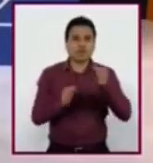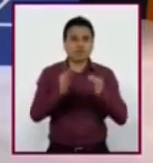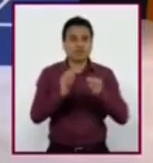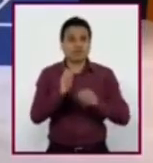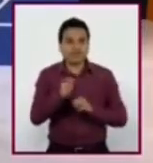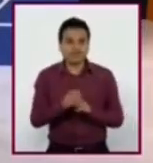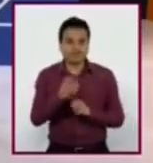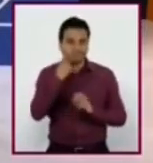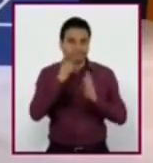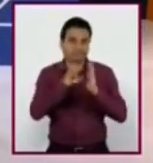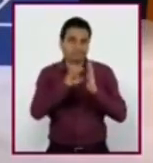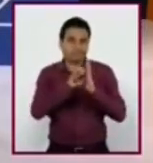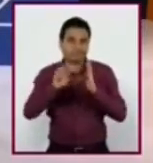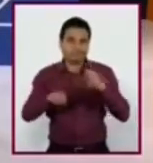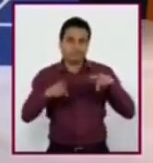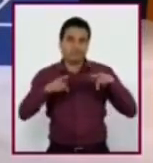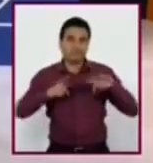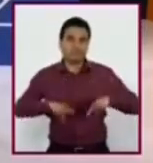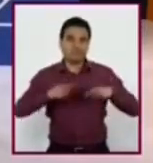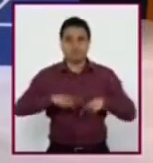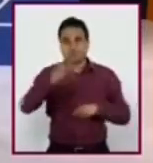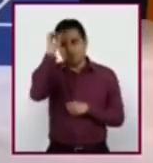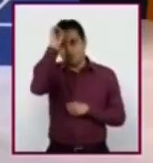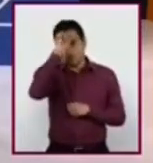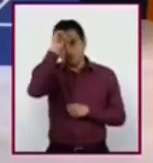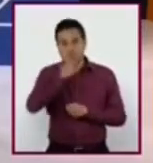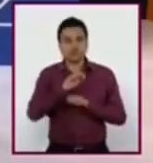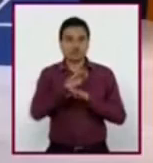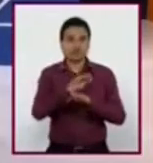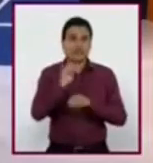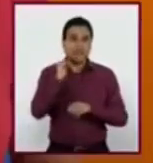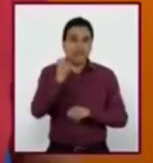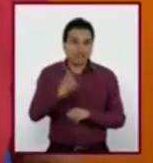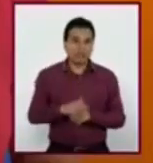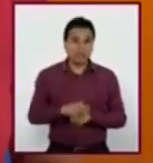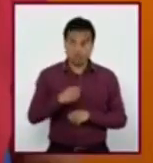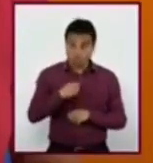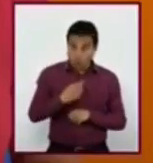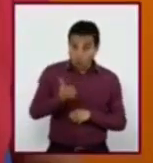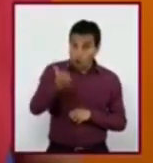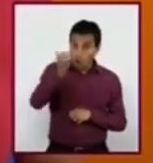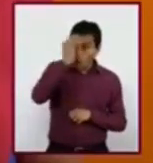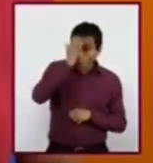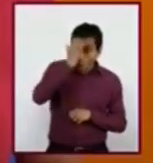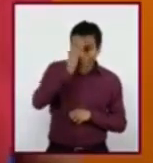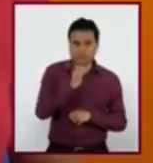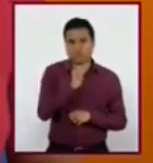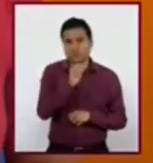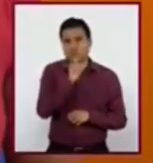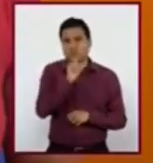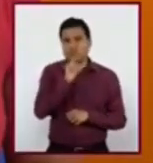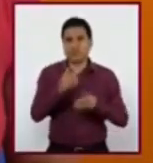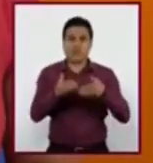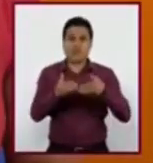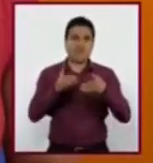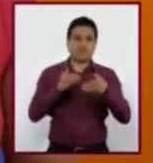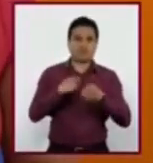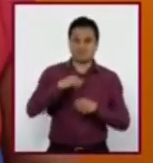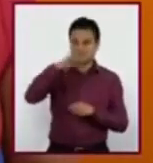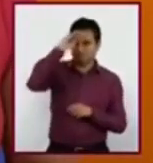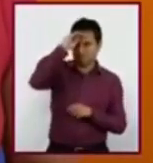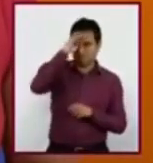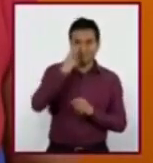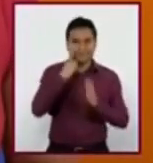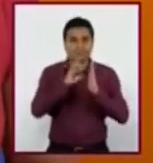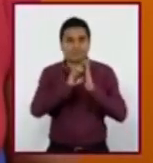opinión que nos hemos formado sobre algo o alguien de manera anticipada y sin el debido conocimiento profundo. Como cuando